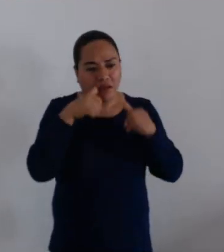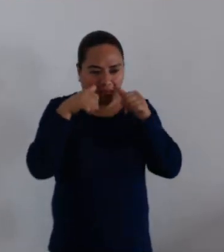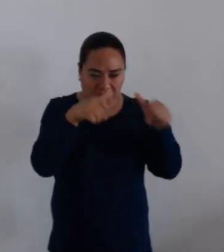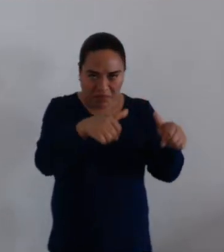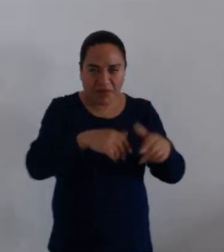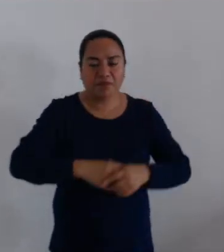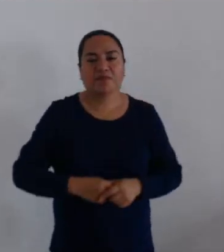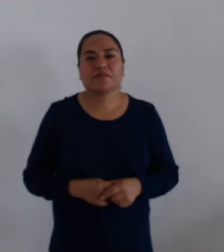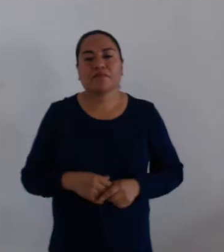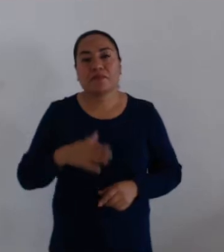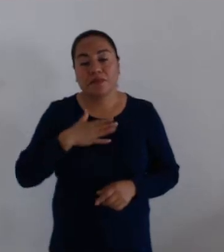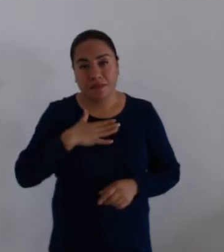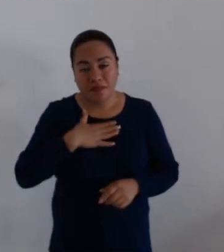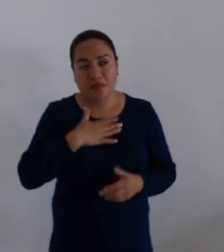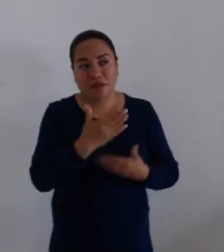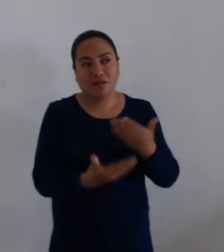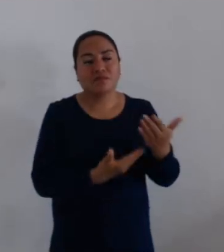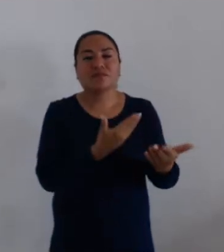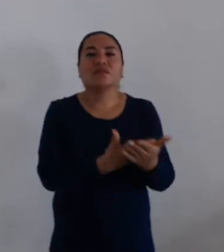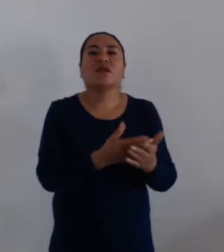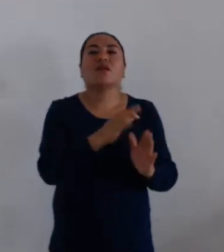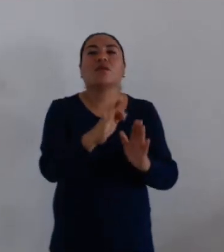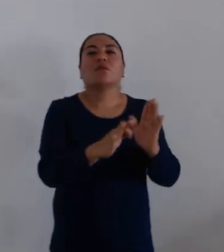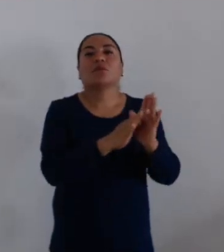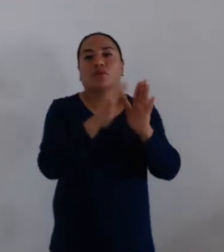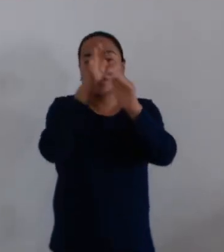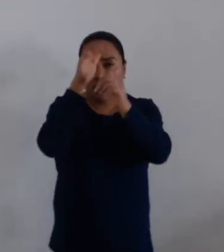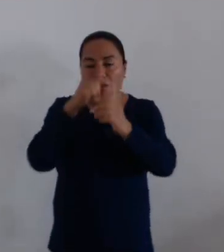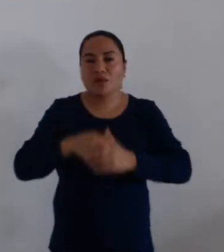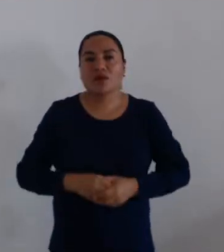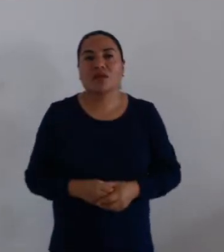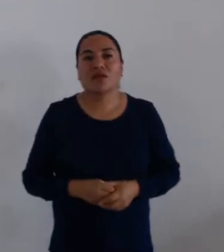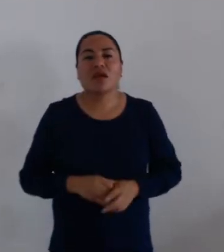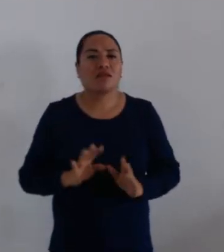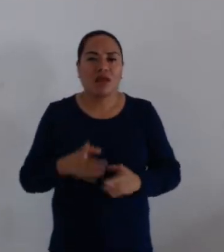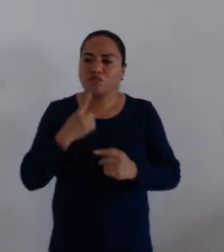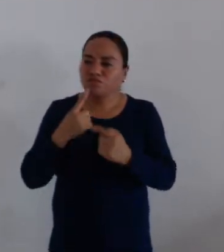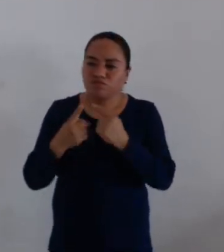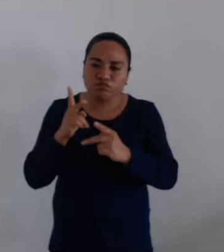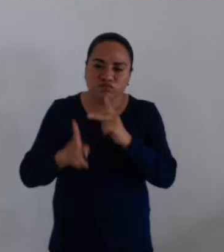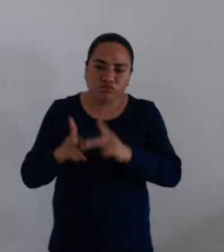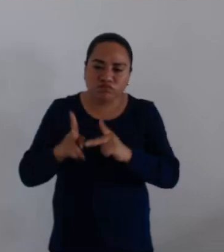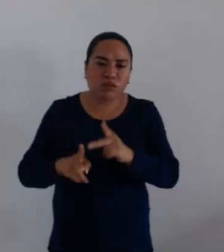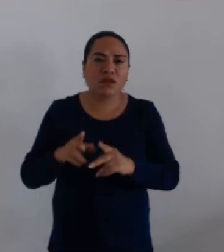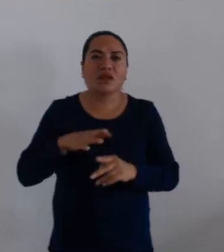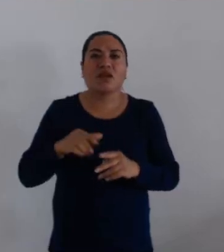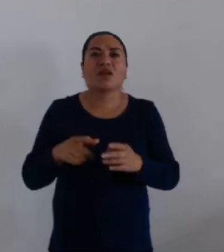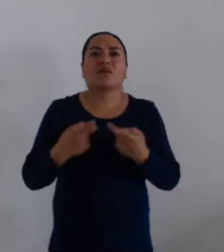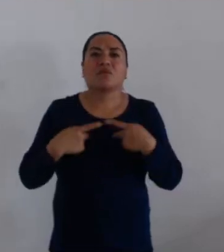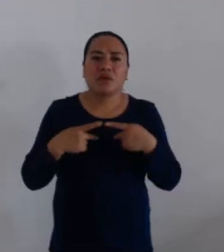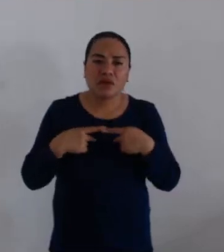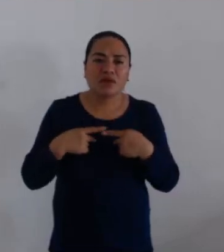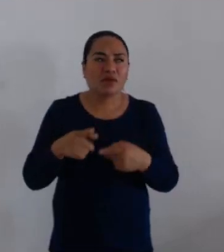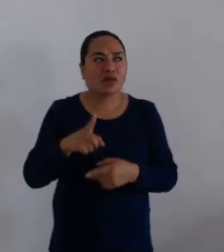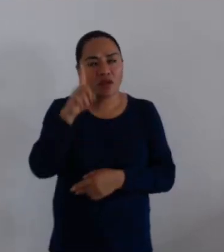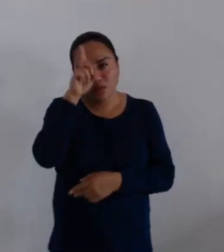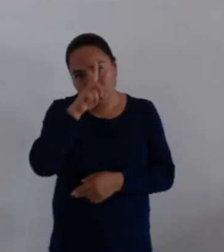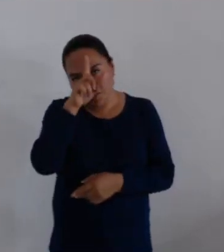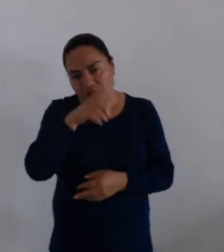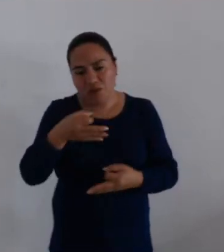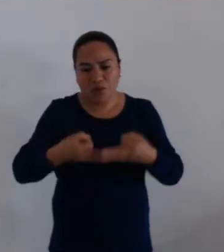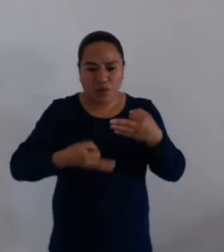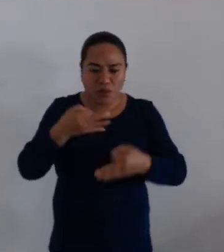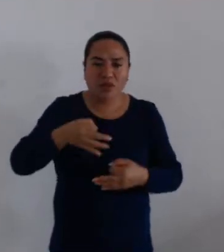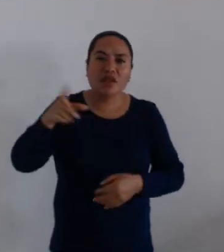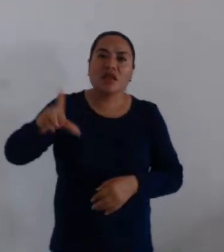Yo, como proponente del punto de acuerdo, ya he estado platicando en las últimas semanas con Semavieso, con Consejería Jurídica del Gobierno